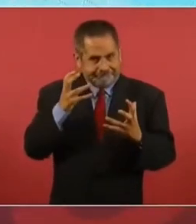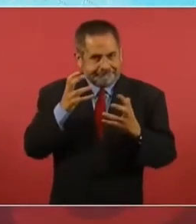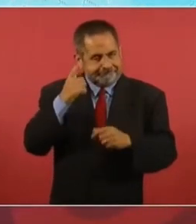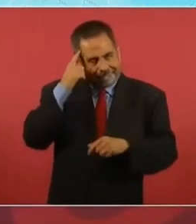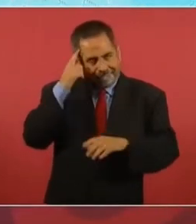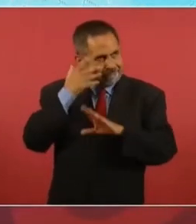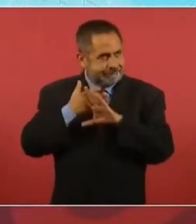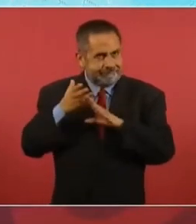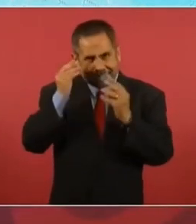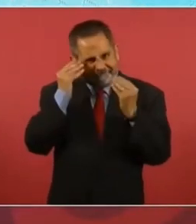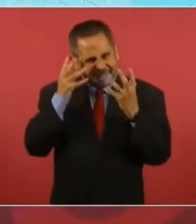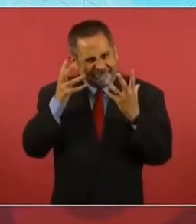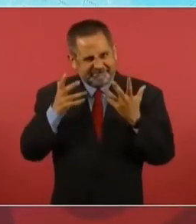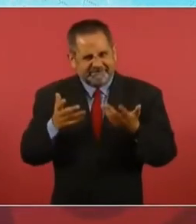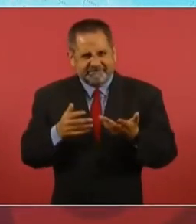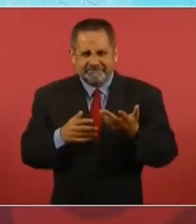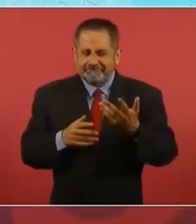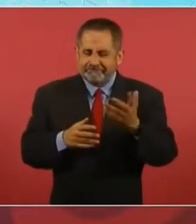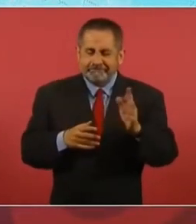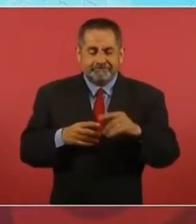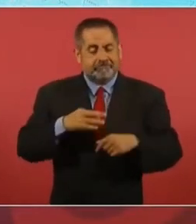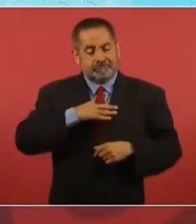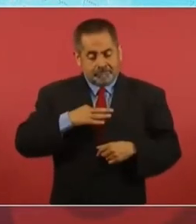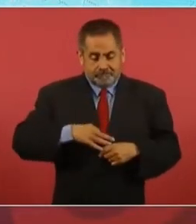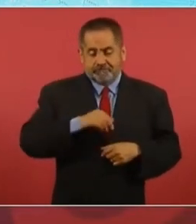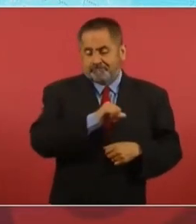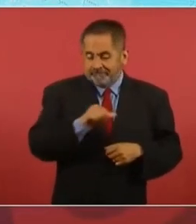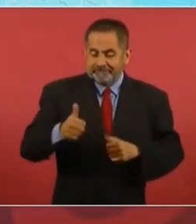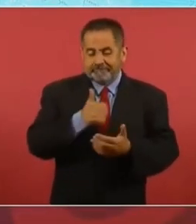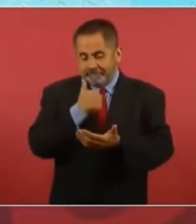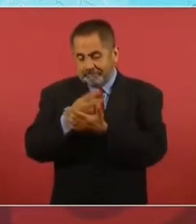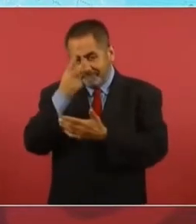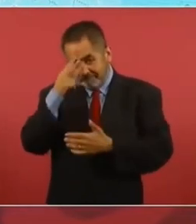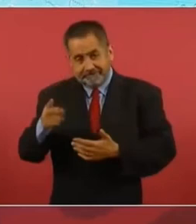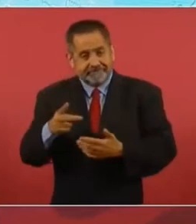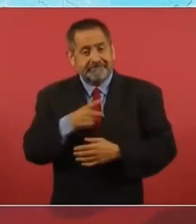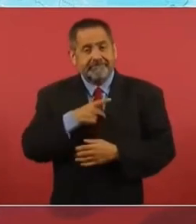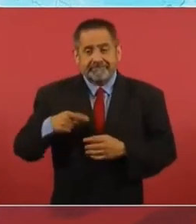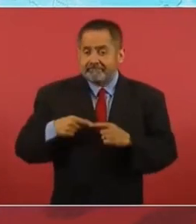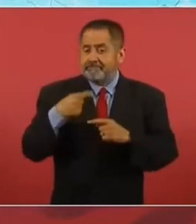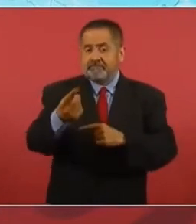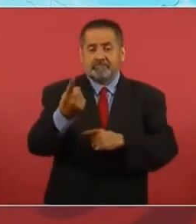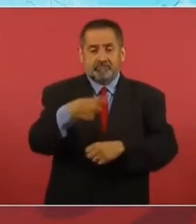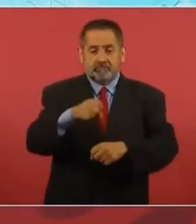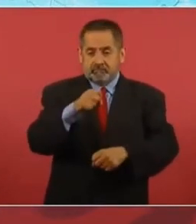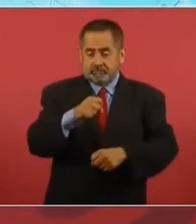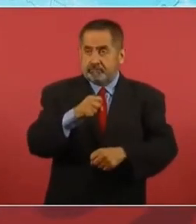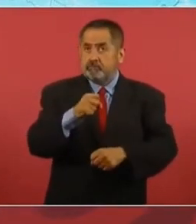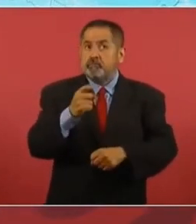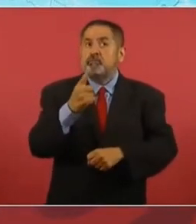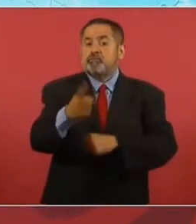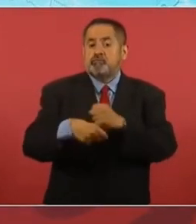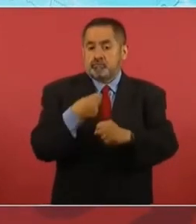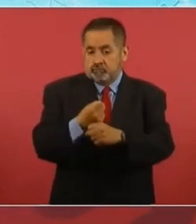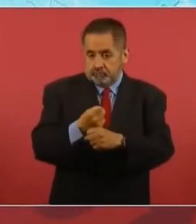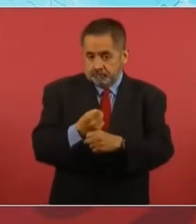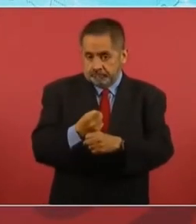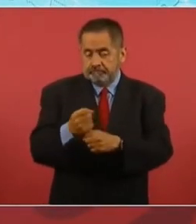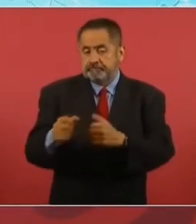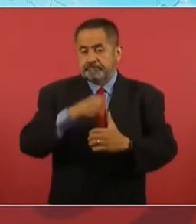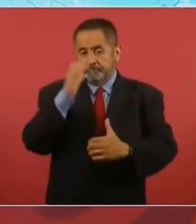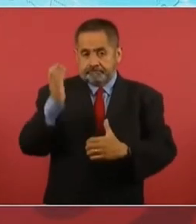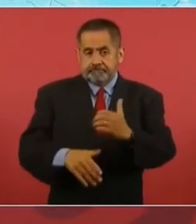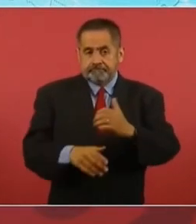Ciudad de México. Eso lo tenemos que terminar el año próximo. Ese es que